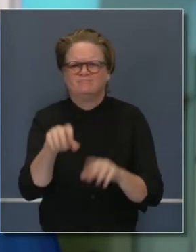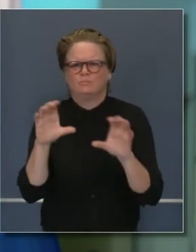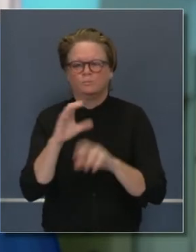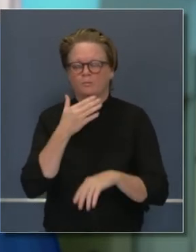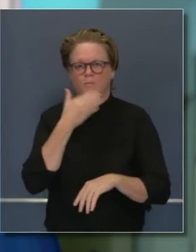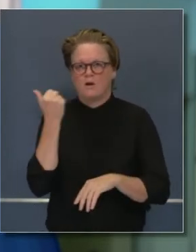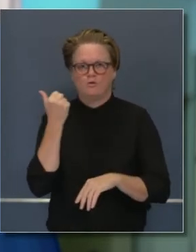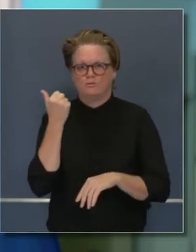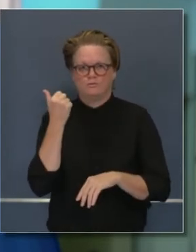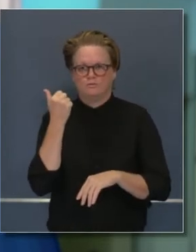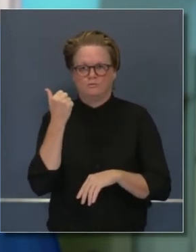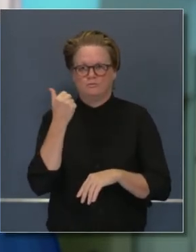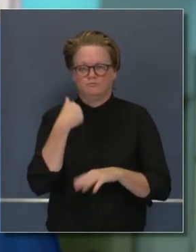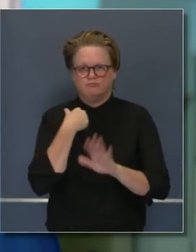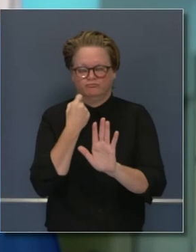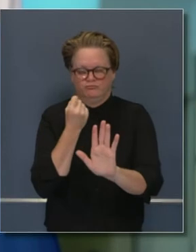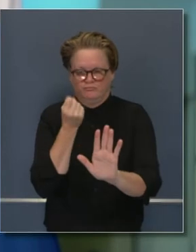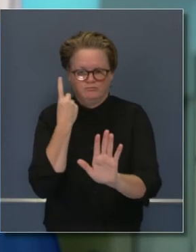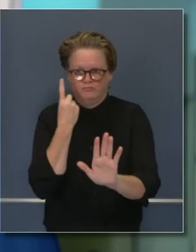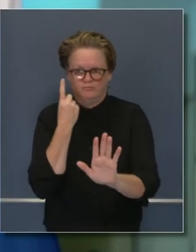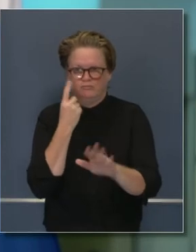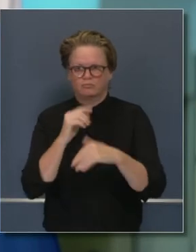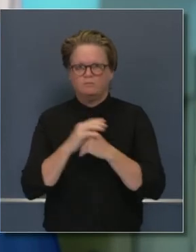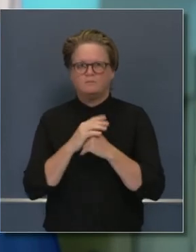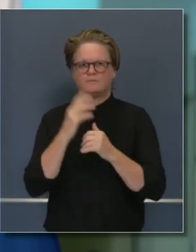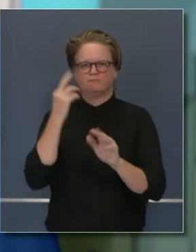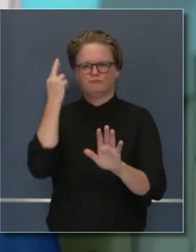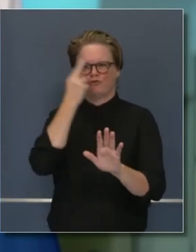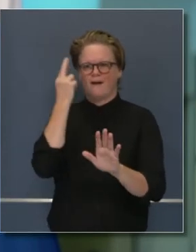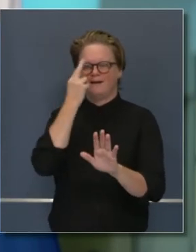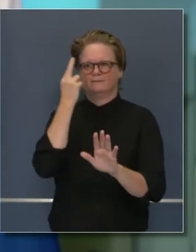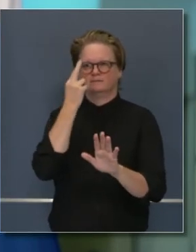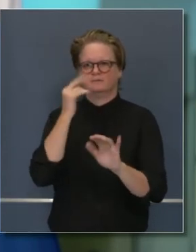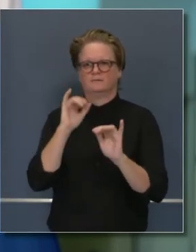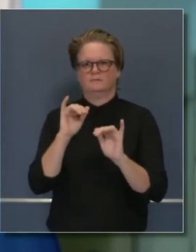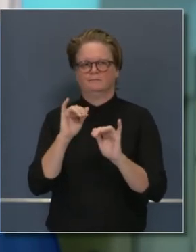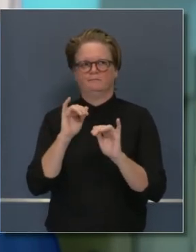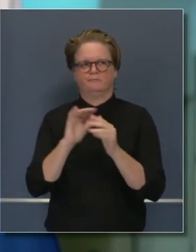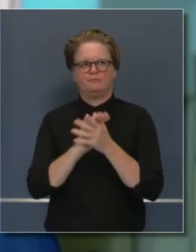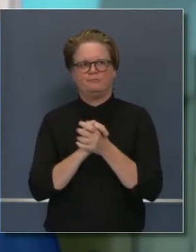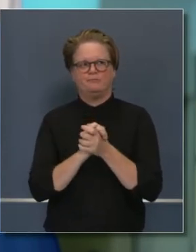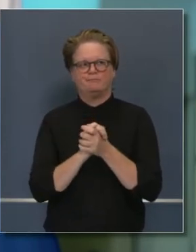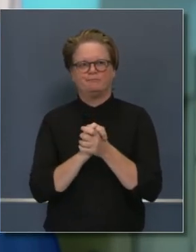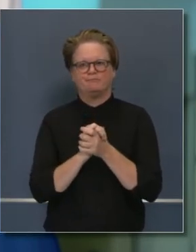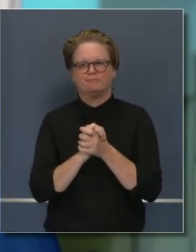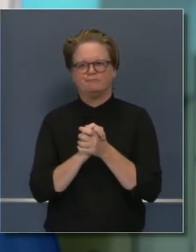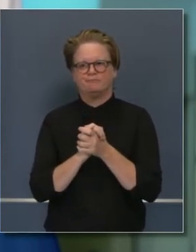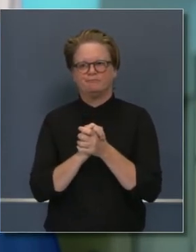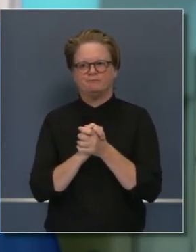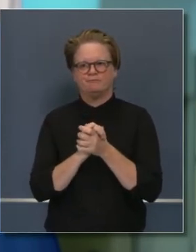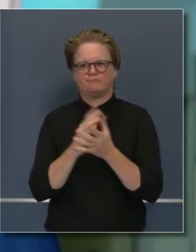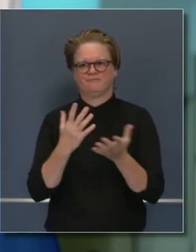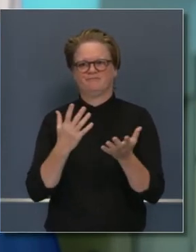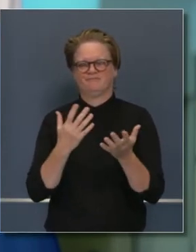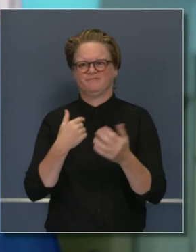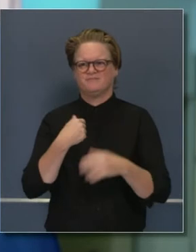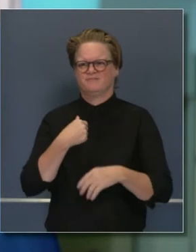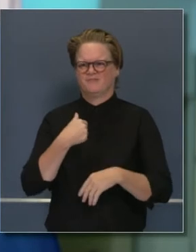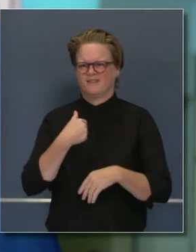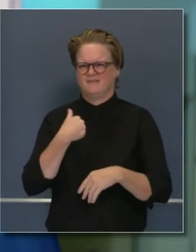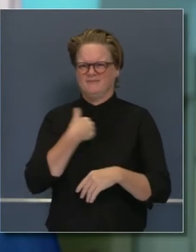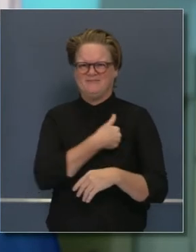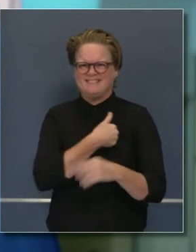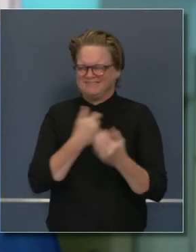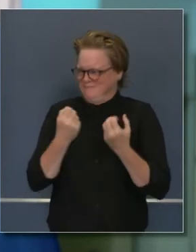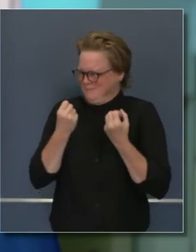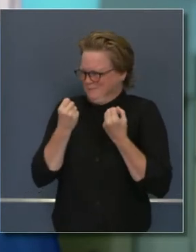funcionando, esa es una interrogante que nos estamos planteando a menudo. La realidad es que al fin del día somos muchas partes,